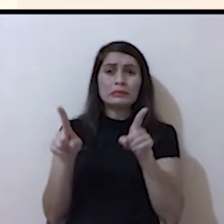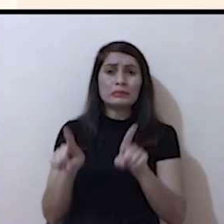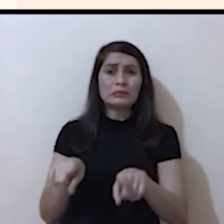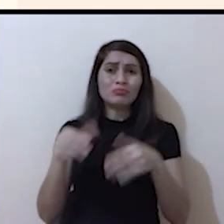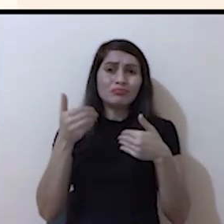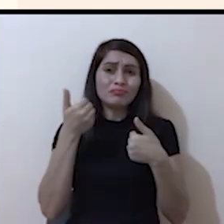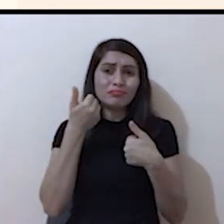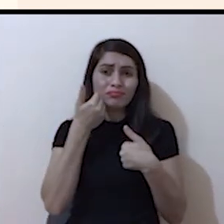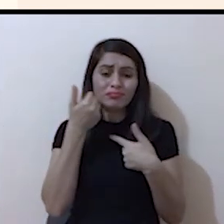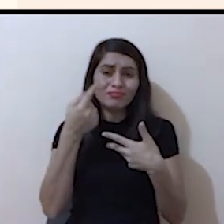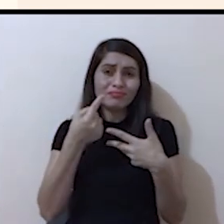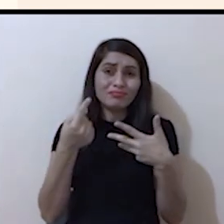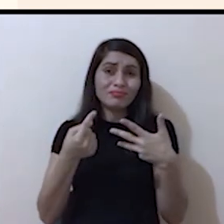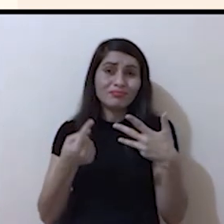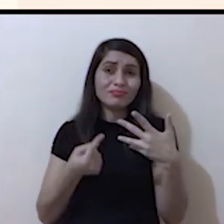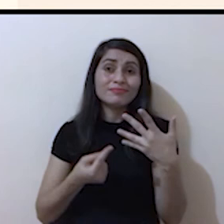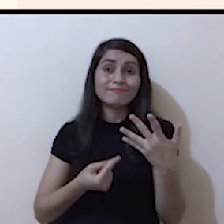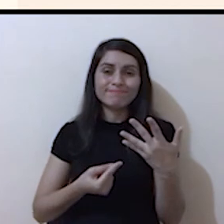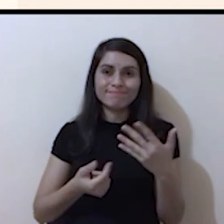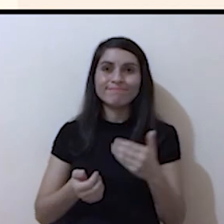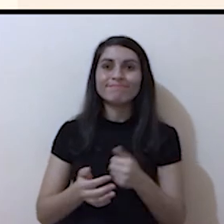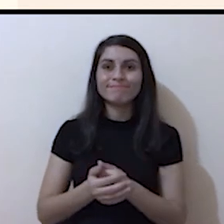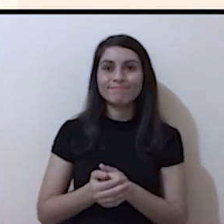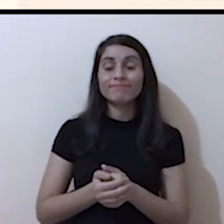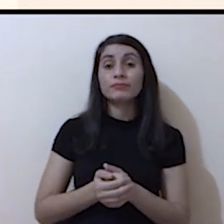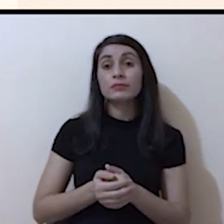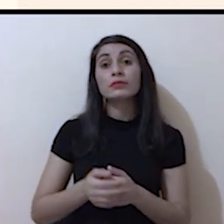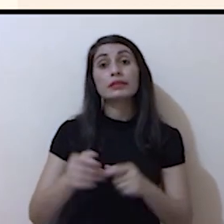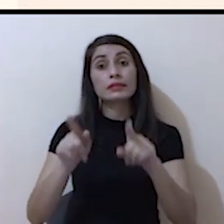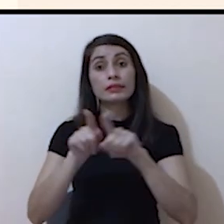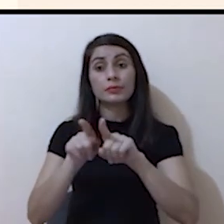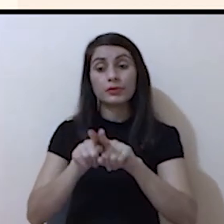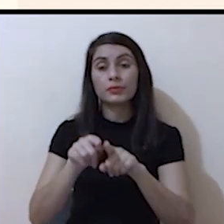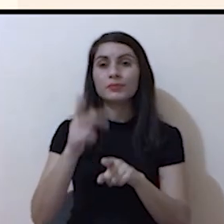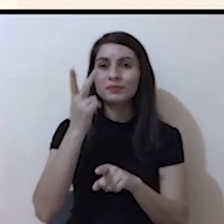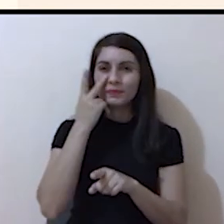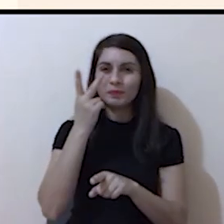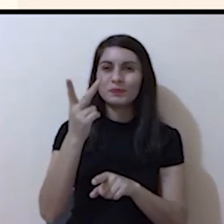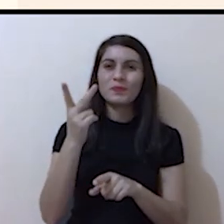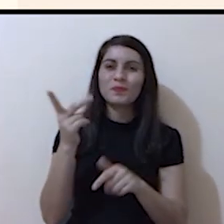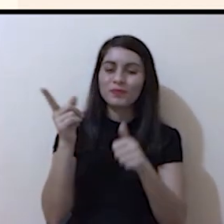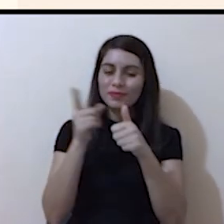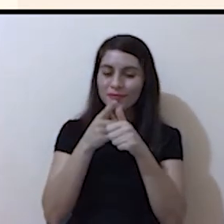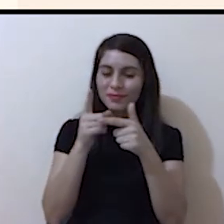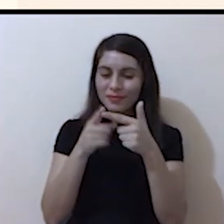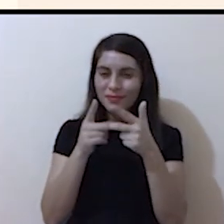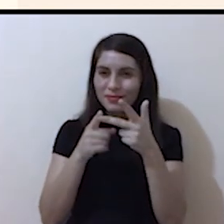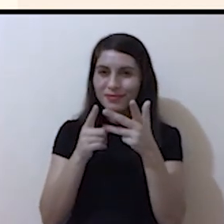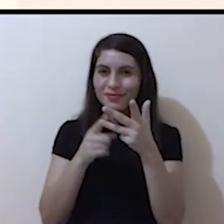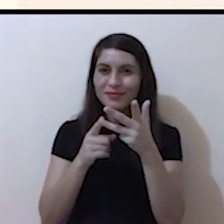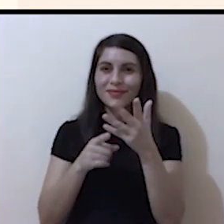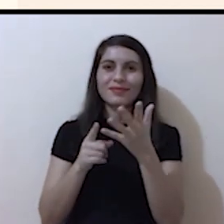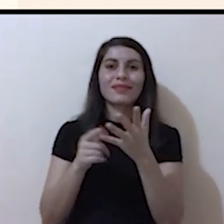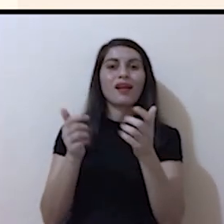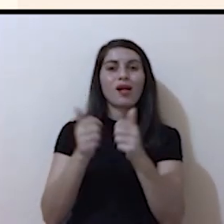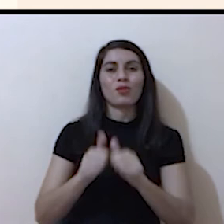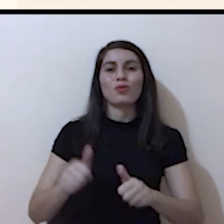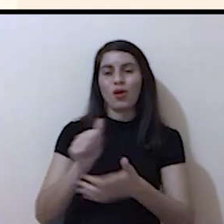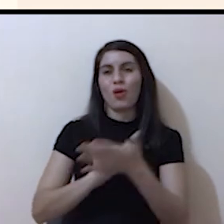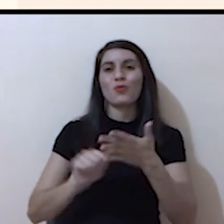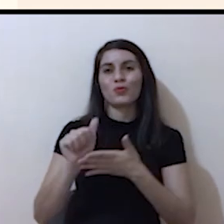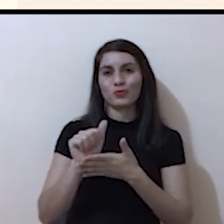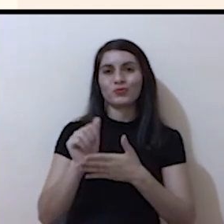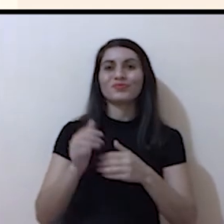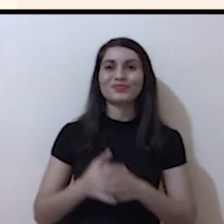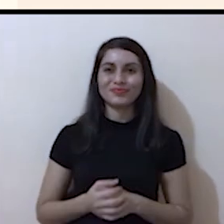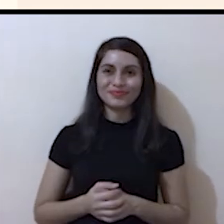contaminar las fuentes de agua. Veremos algunas de las principales causas y consecuencias.